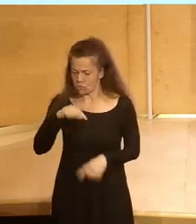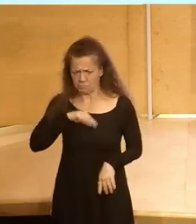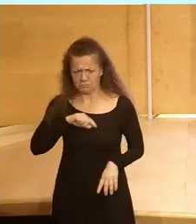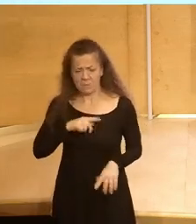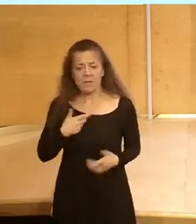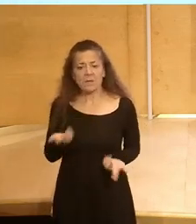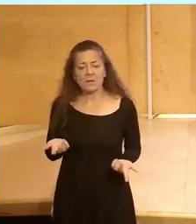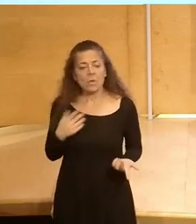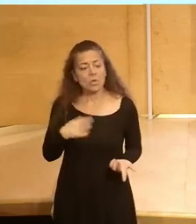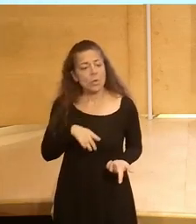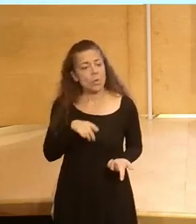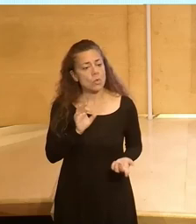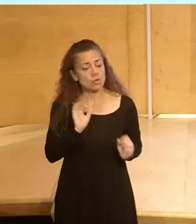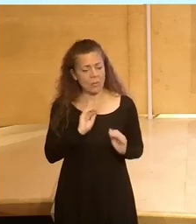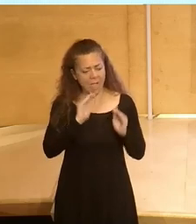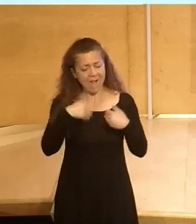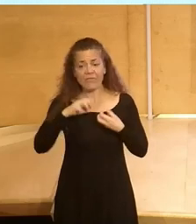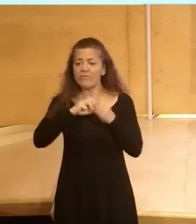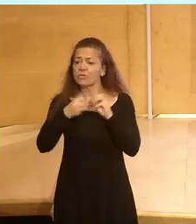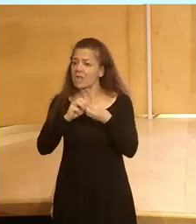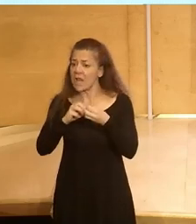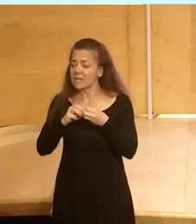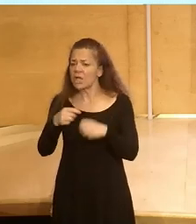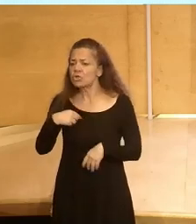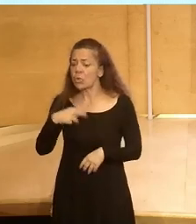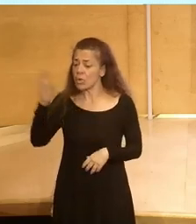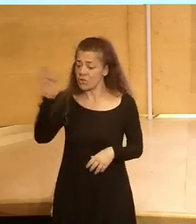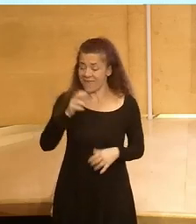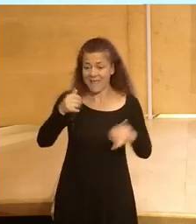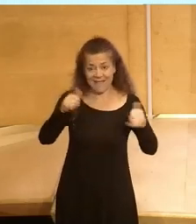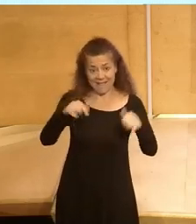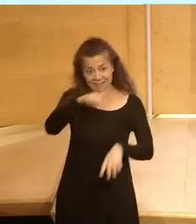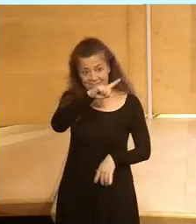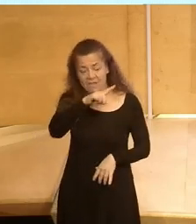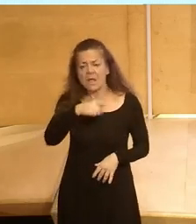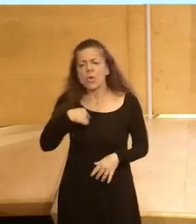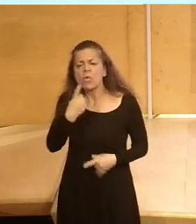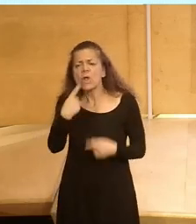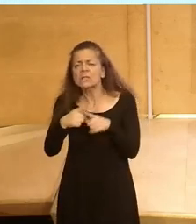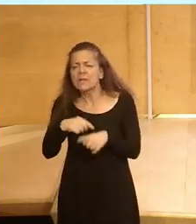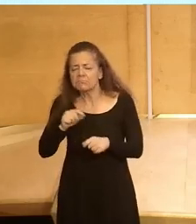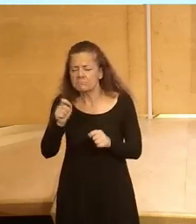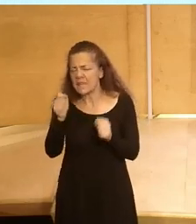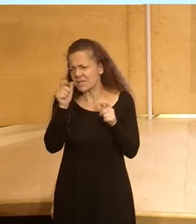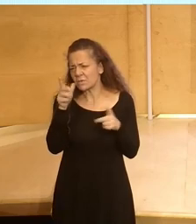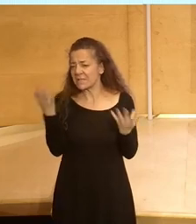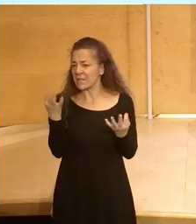usted mencionaba cuando volvió de Bruselas yo creo que cuando llegué a Silicon Valley una de las primeras cosas que te das cuenta es que no son tan distintos